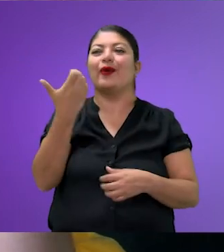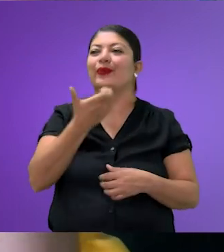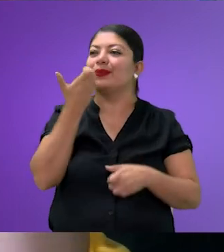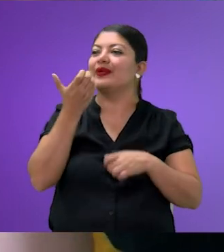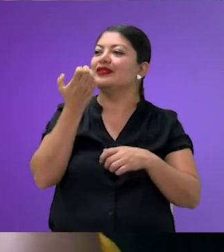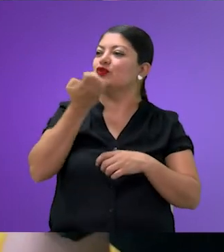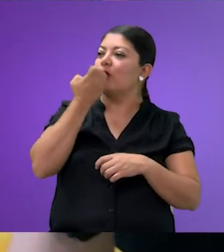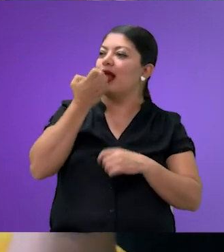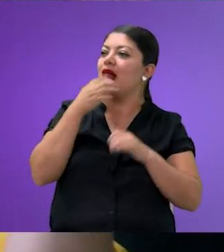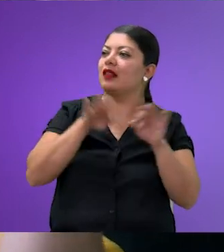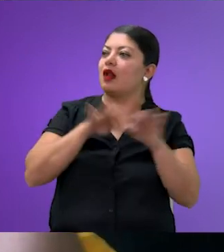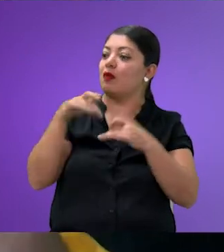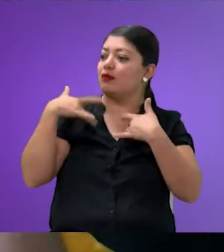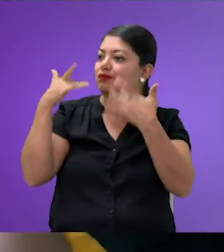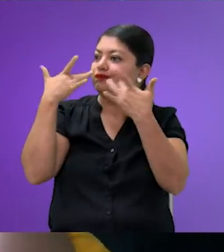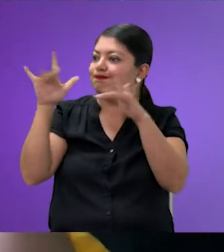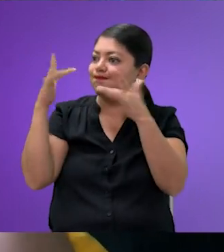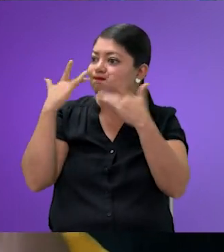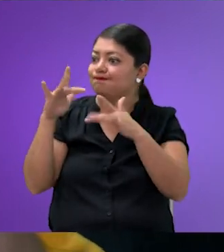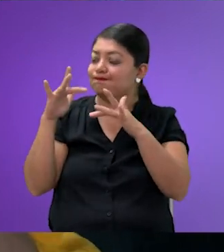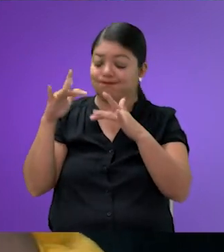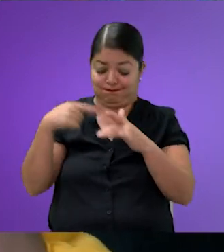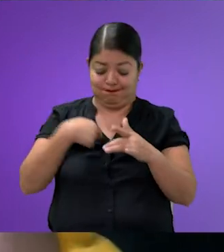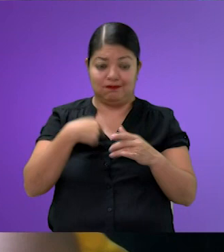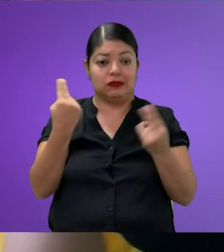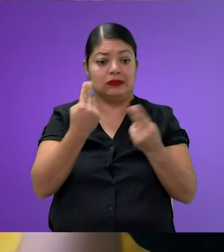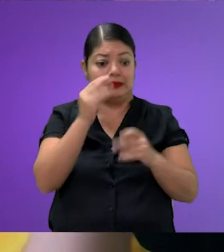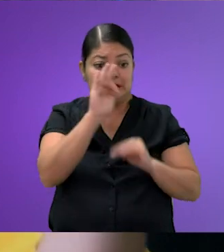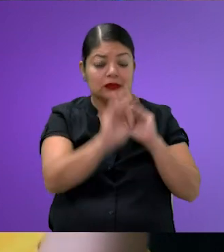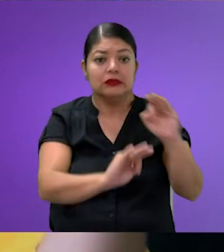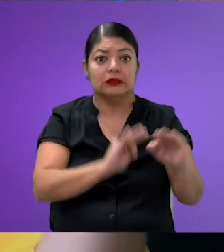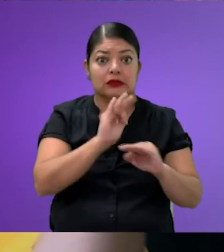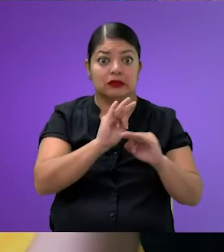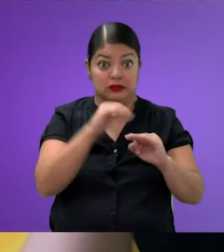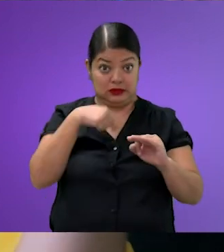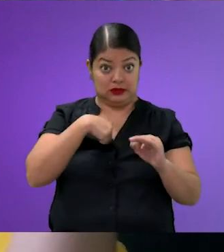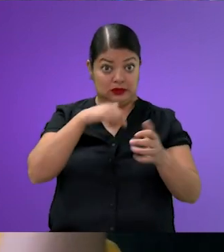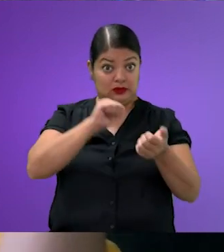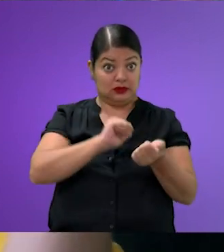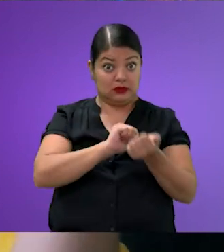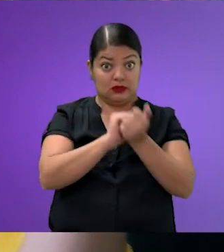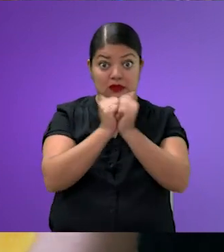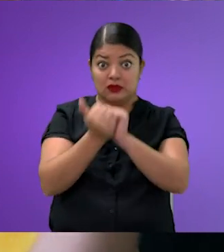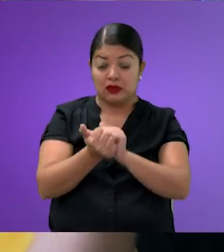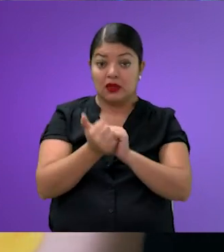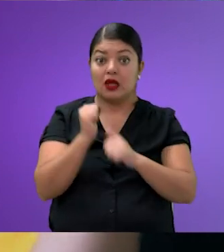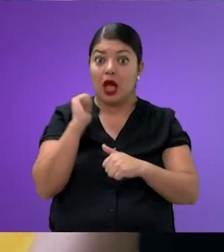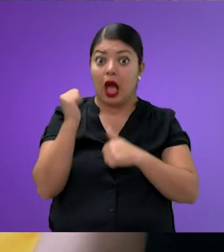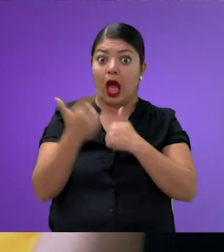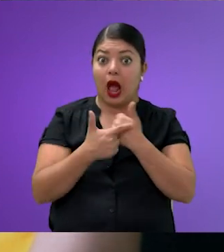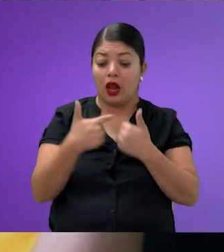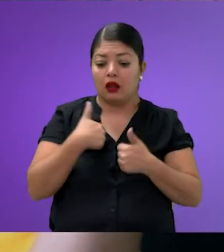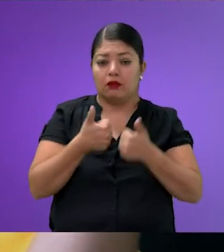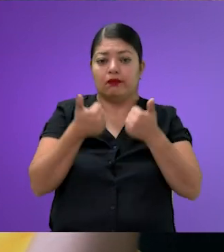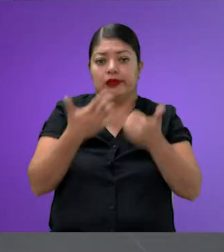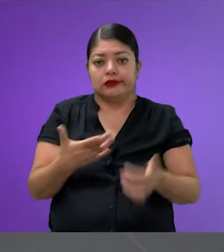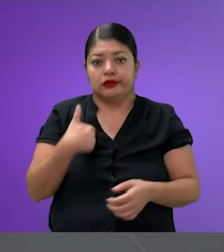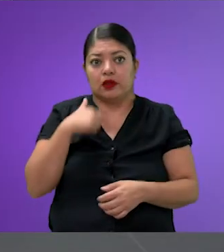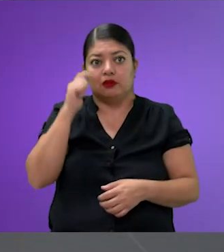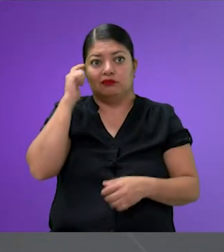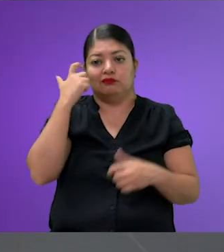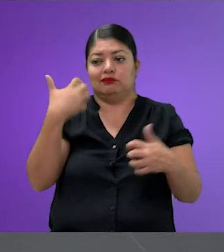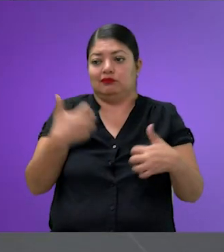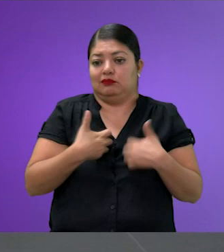el trabajo, cosas personales, por estar cuidando a alguien más. Y no se tiene que convertir en algo de peso o en algo molesto, sino que